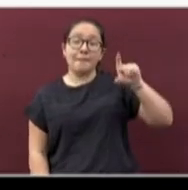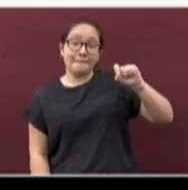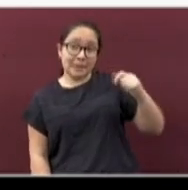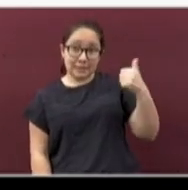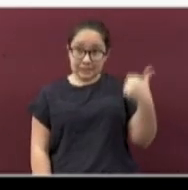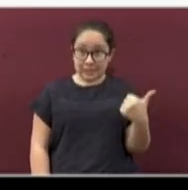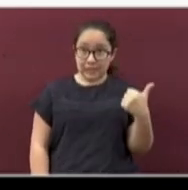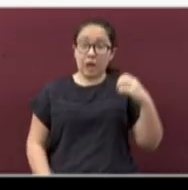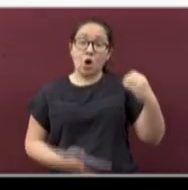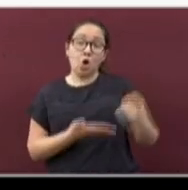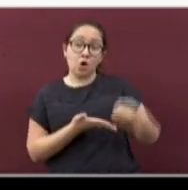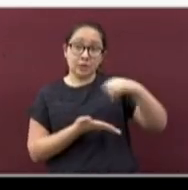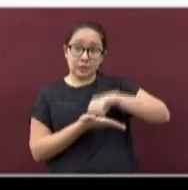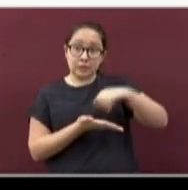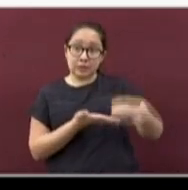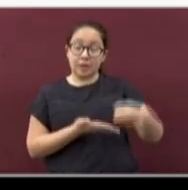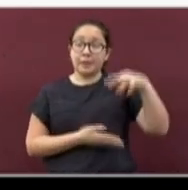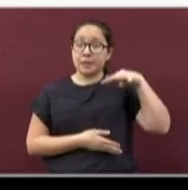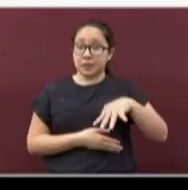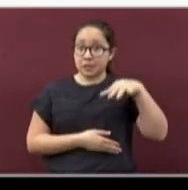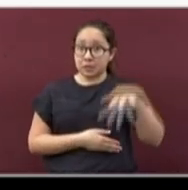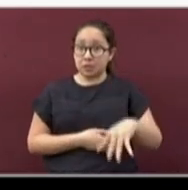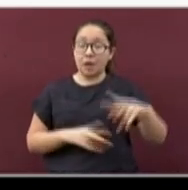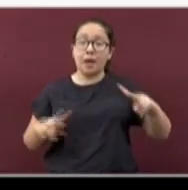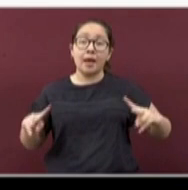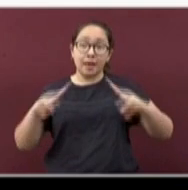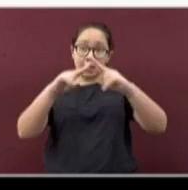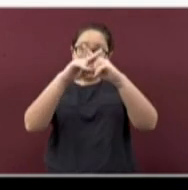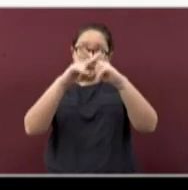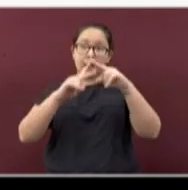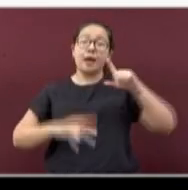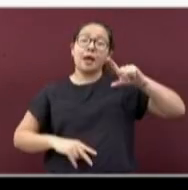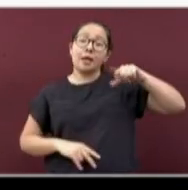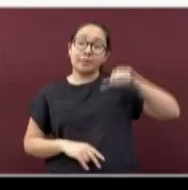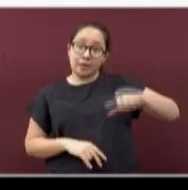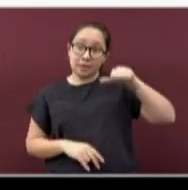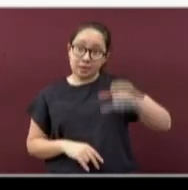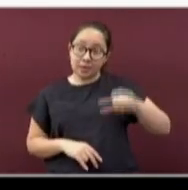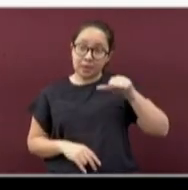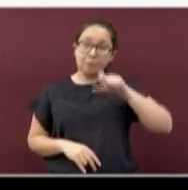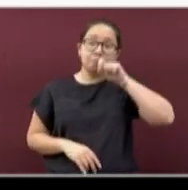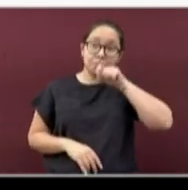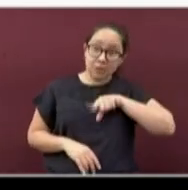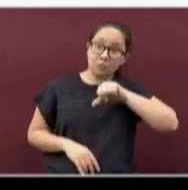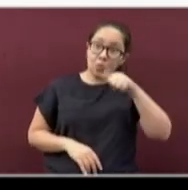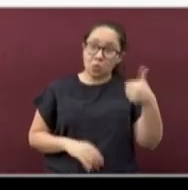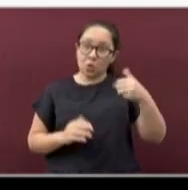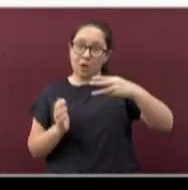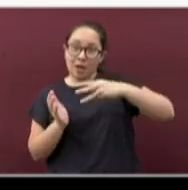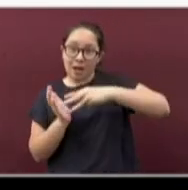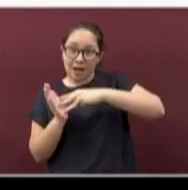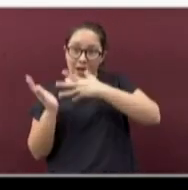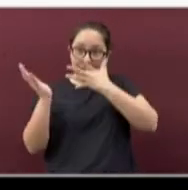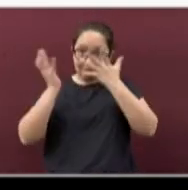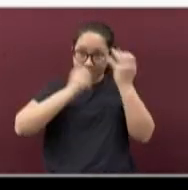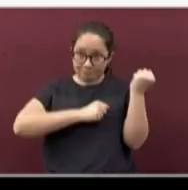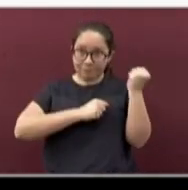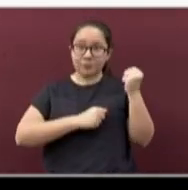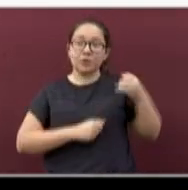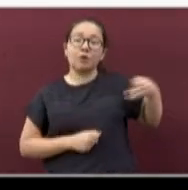Orizaba con 19 casos y Poza Rica 16. Así también otros como Martínez de la Torre,